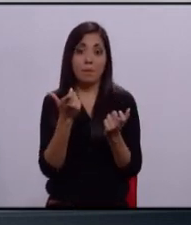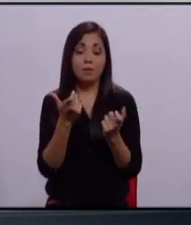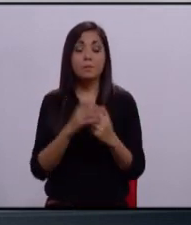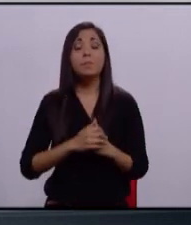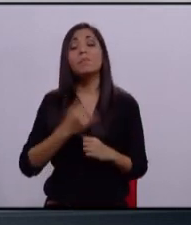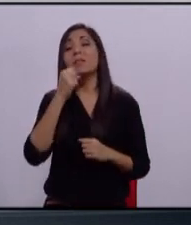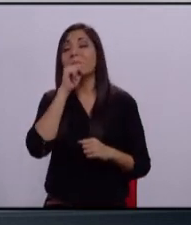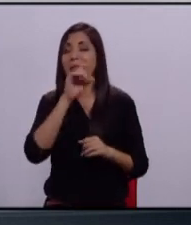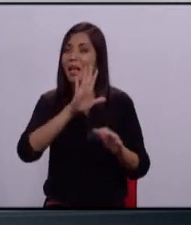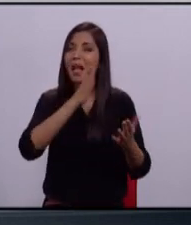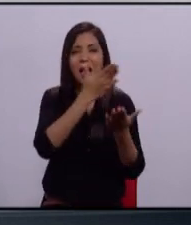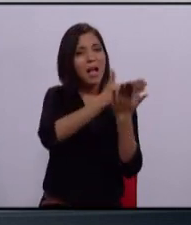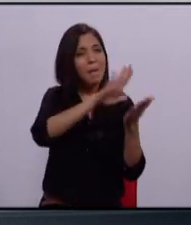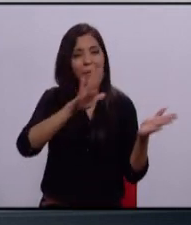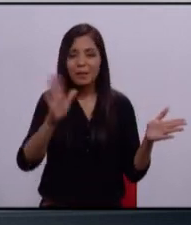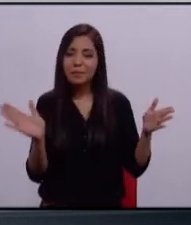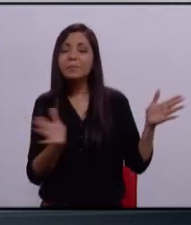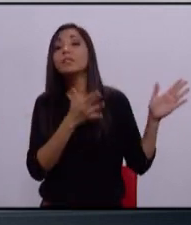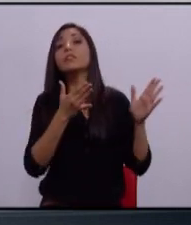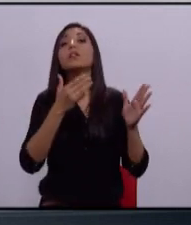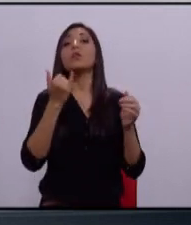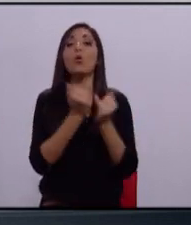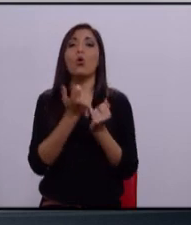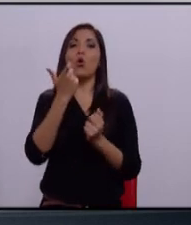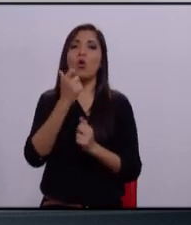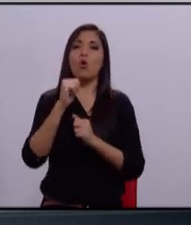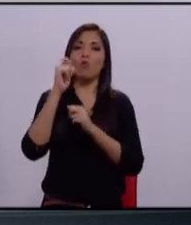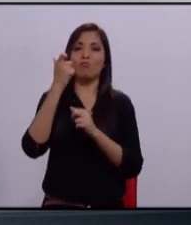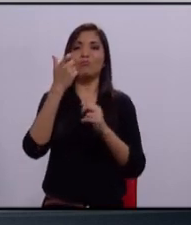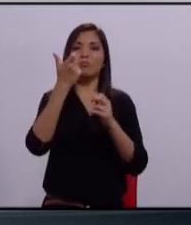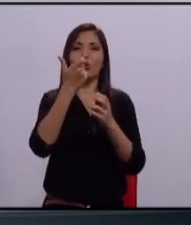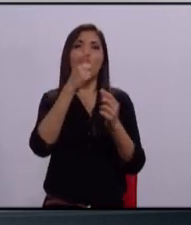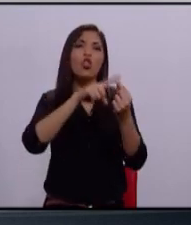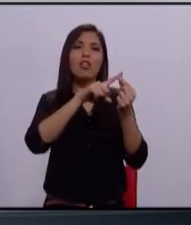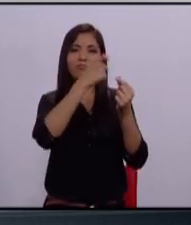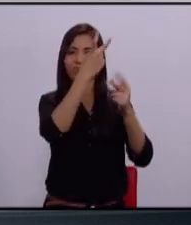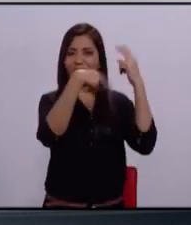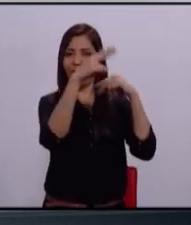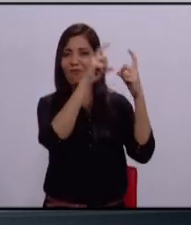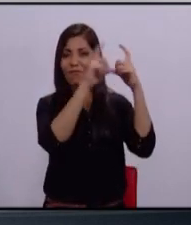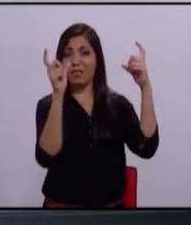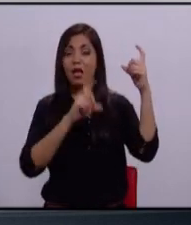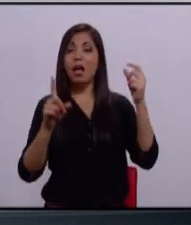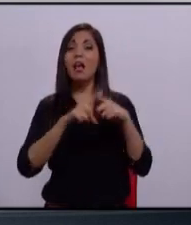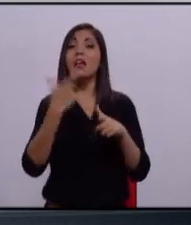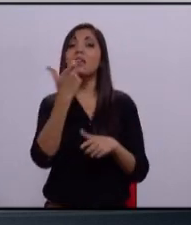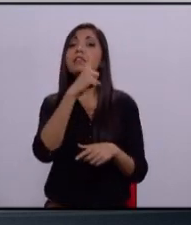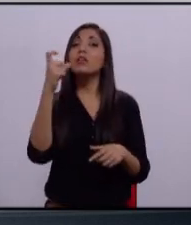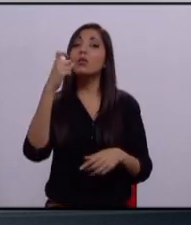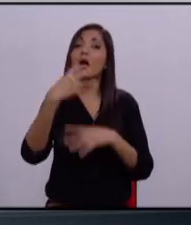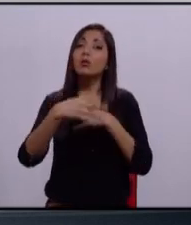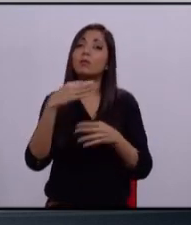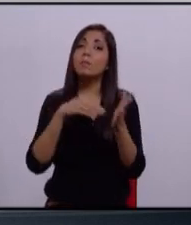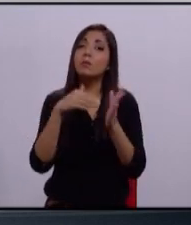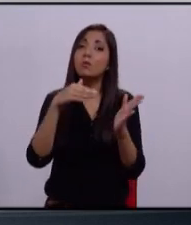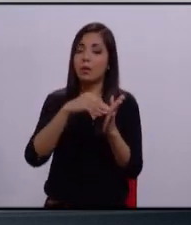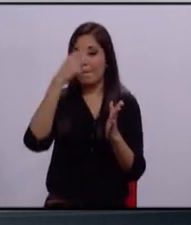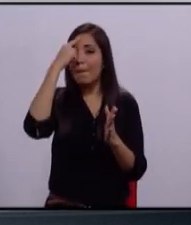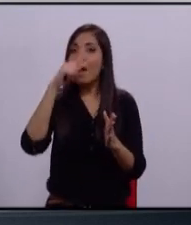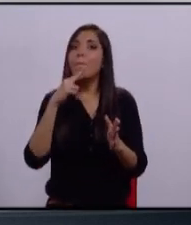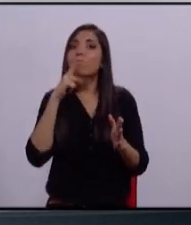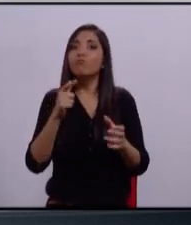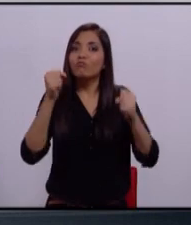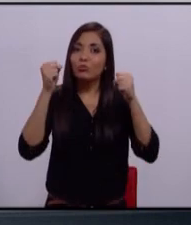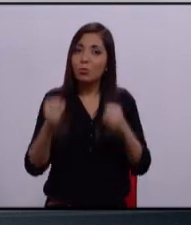Además, la Subsemun, un recurso federal, otorgó cerca de 114 millones de pesos también para seguridad.